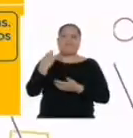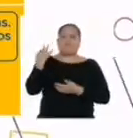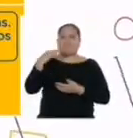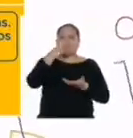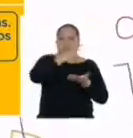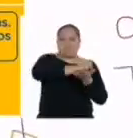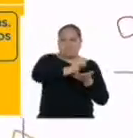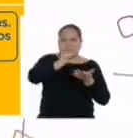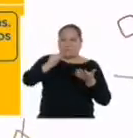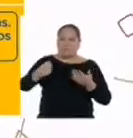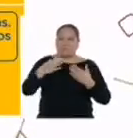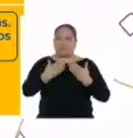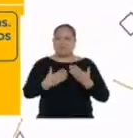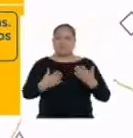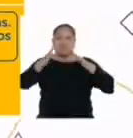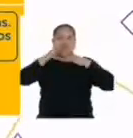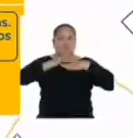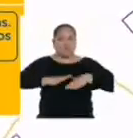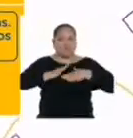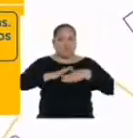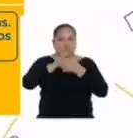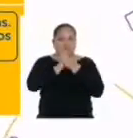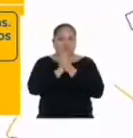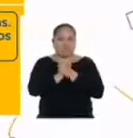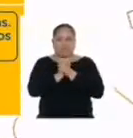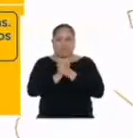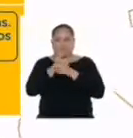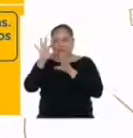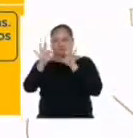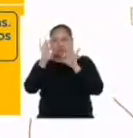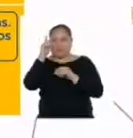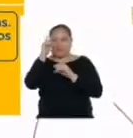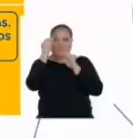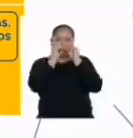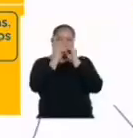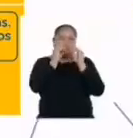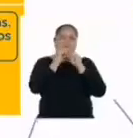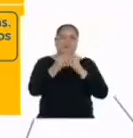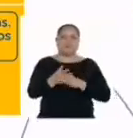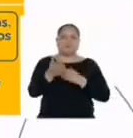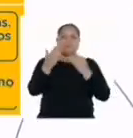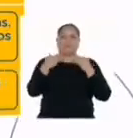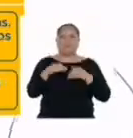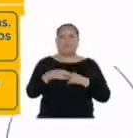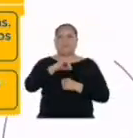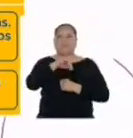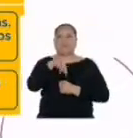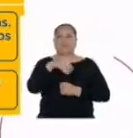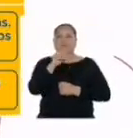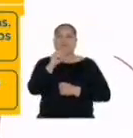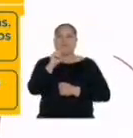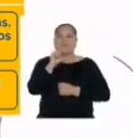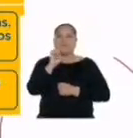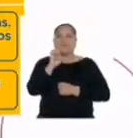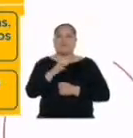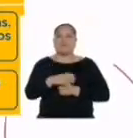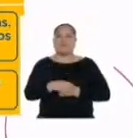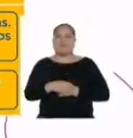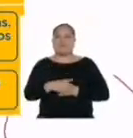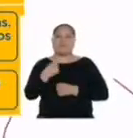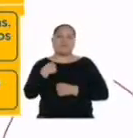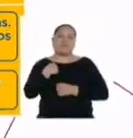mis cosas. Tranquilos amigos, alguna solución debemos encontrar. Y también leímos a José, que puso,